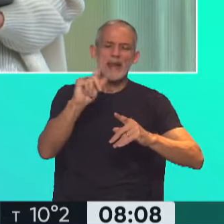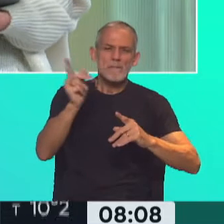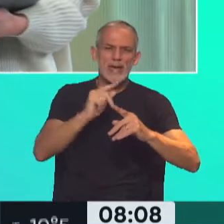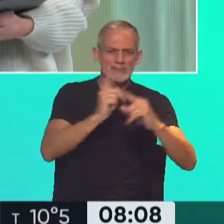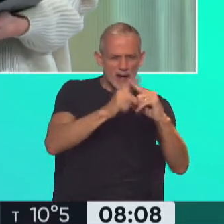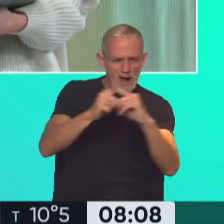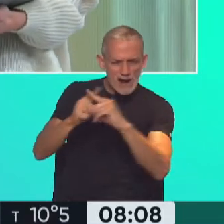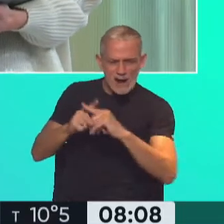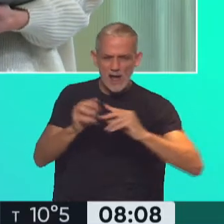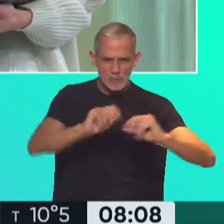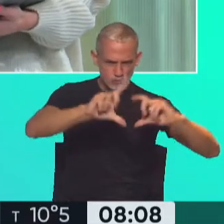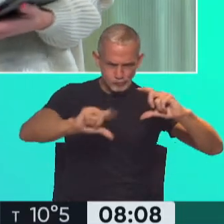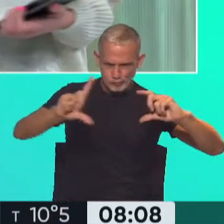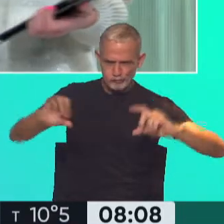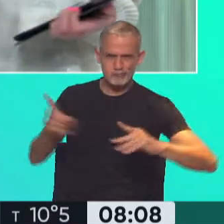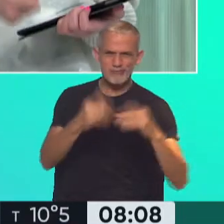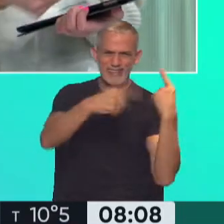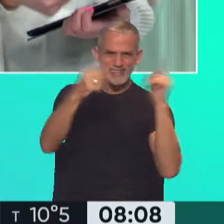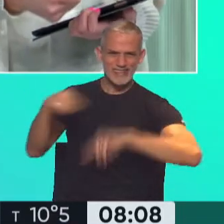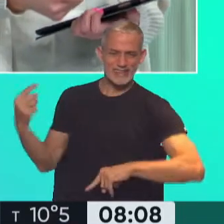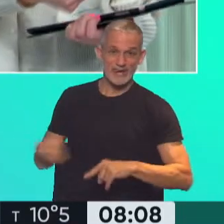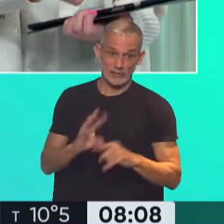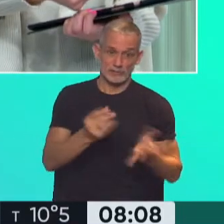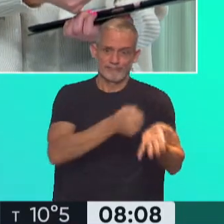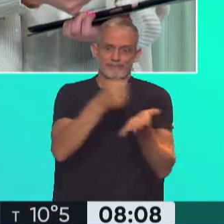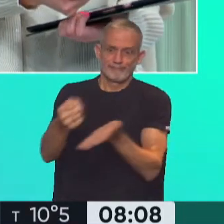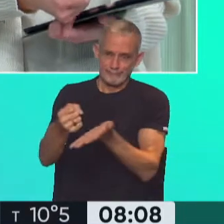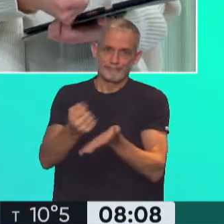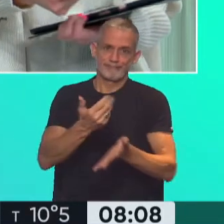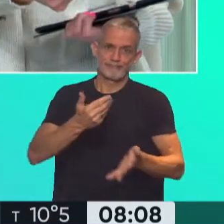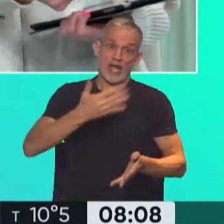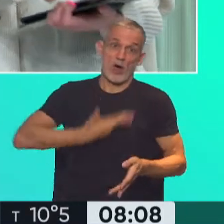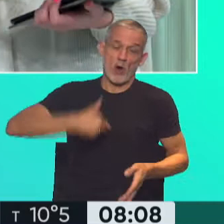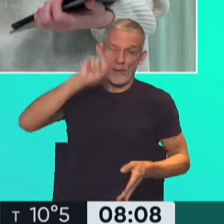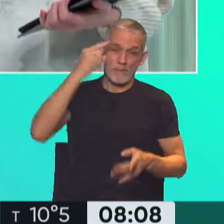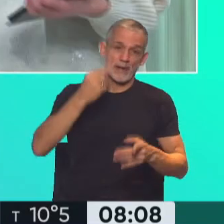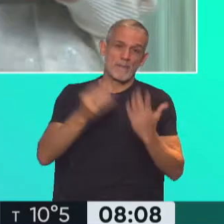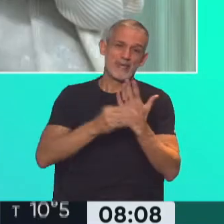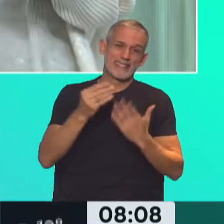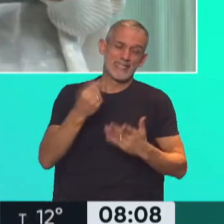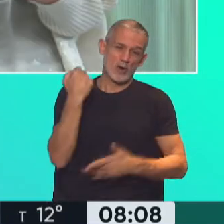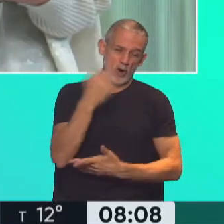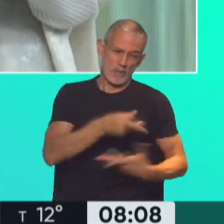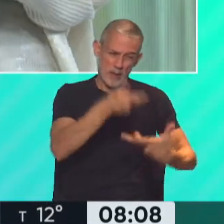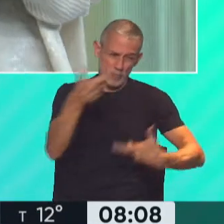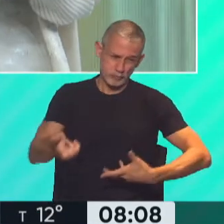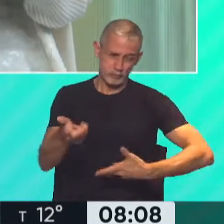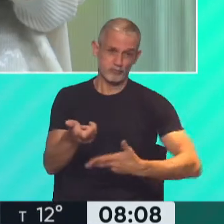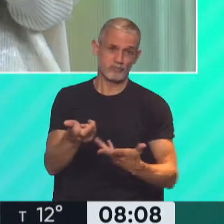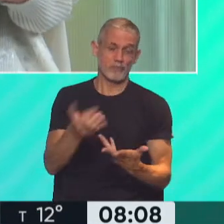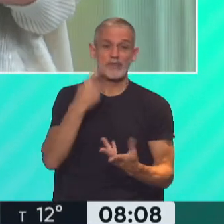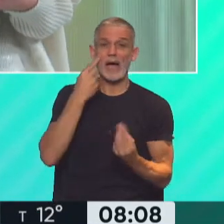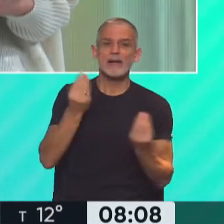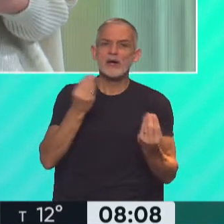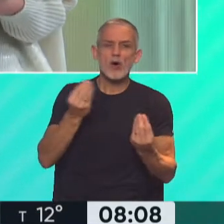Esos meses que le toman las empresas son mayores subsidios energéticos que va a tener que poner el Ministerio y que vamos a tener que